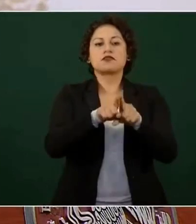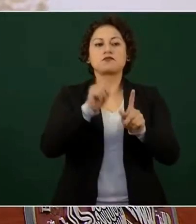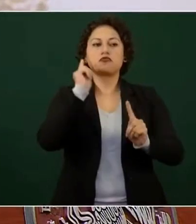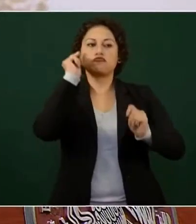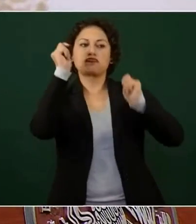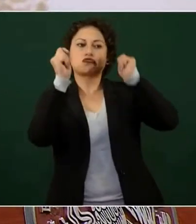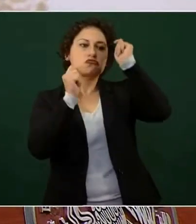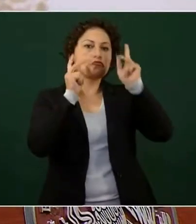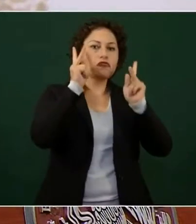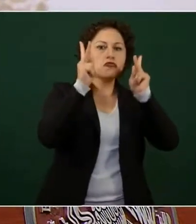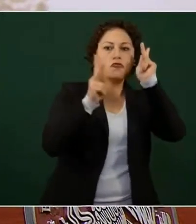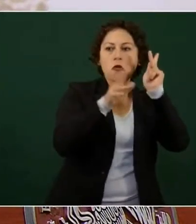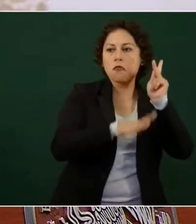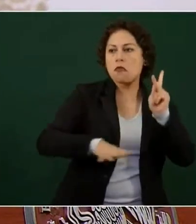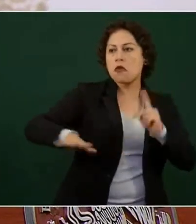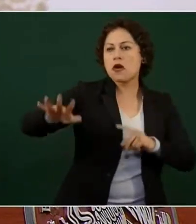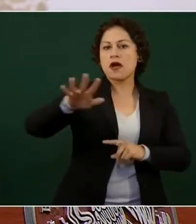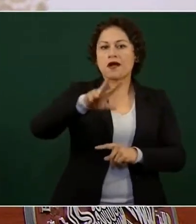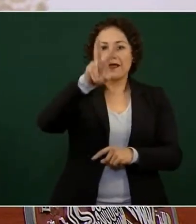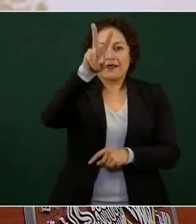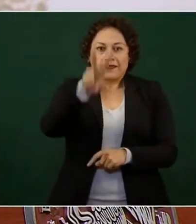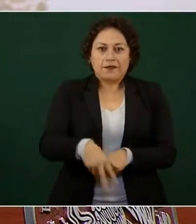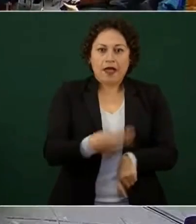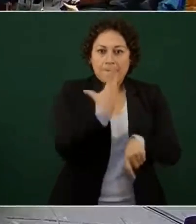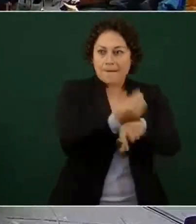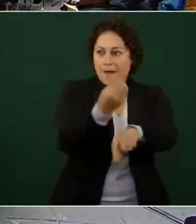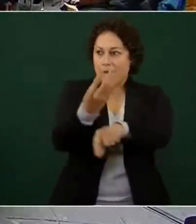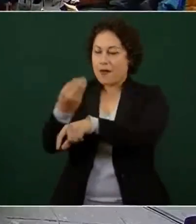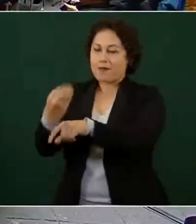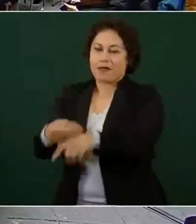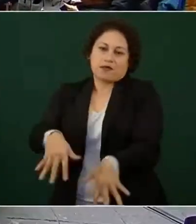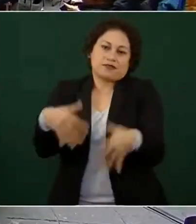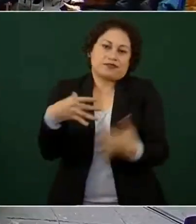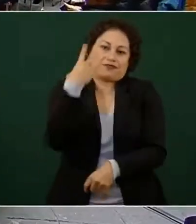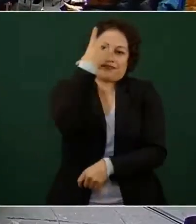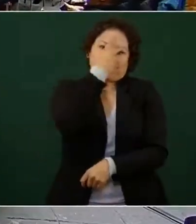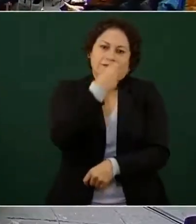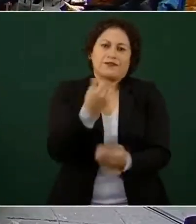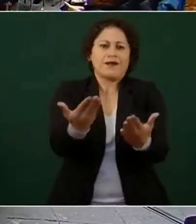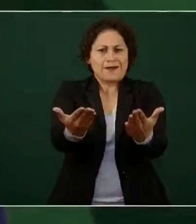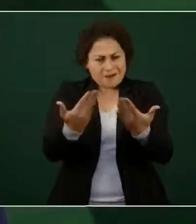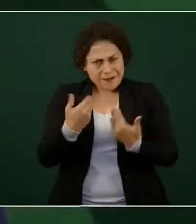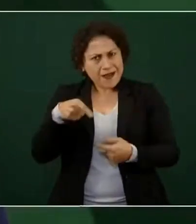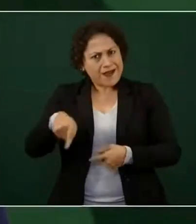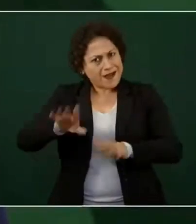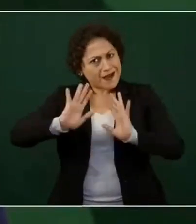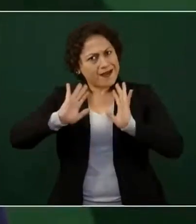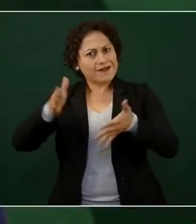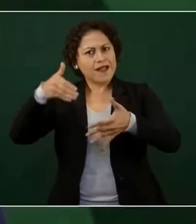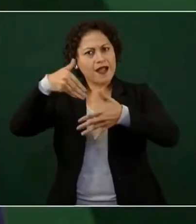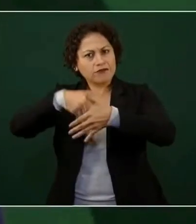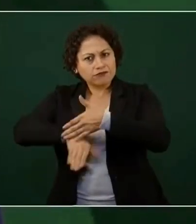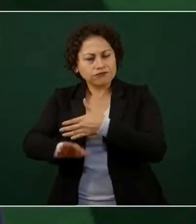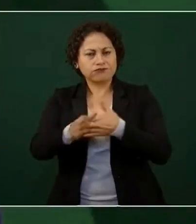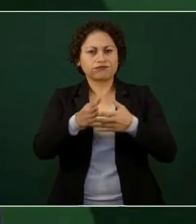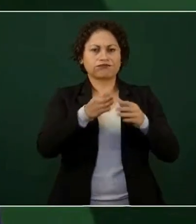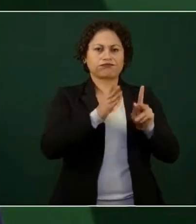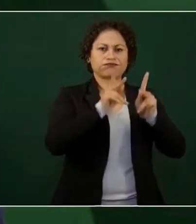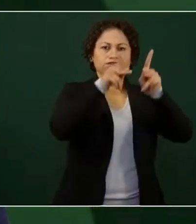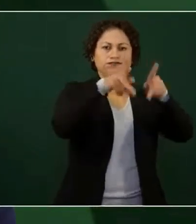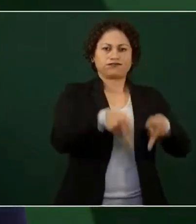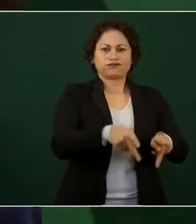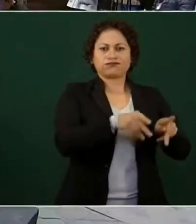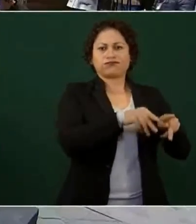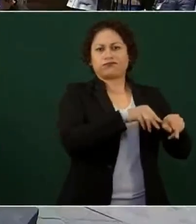está haciendo es muy bello. Entonces, los invitamos porque ya está abierto la calzada flotante y el Centro de Cultura